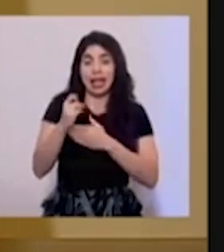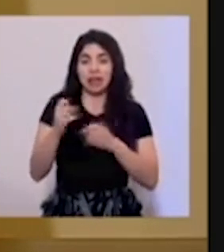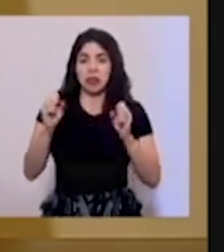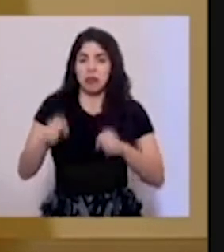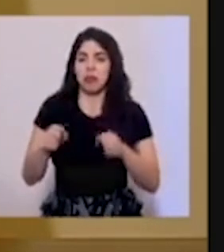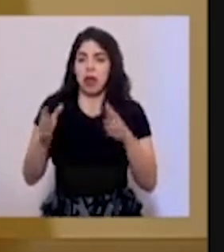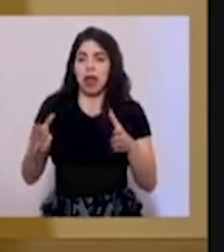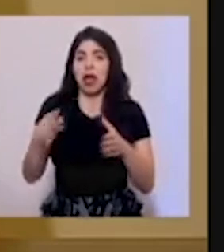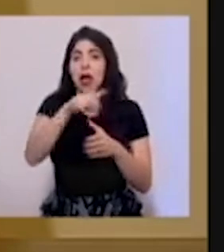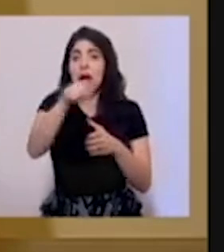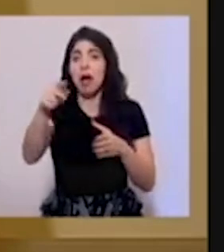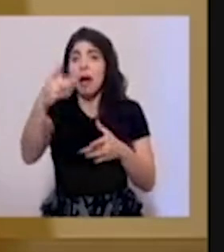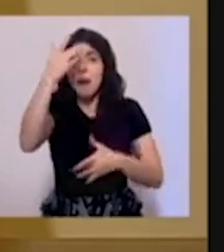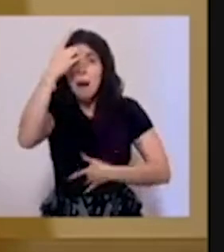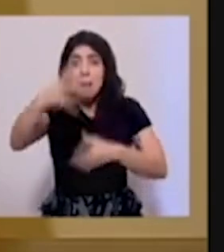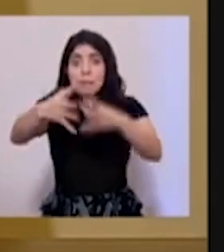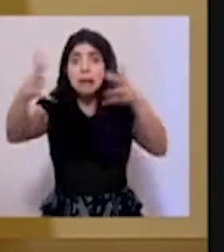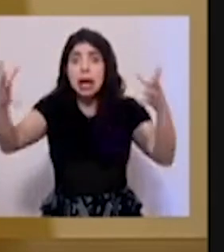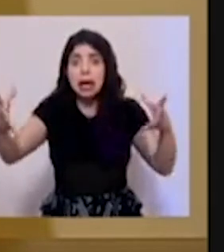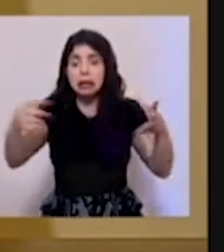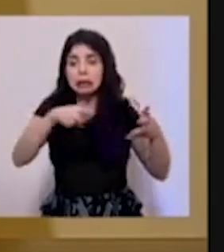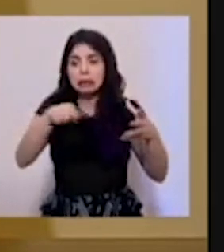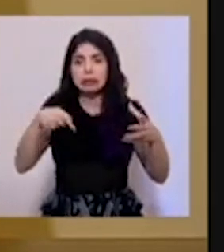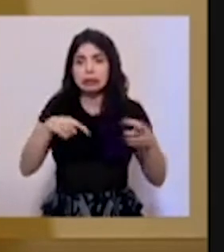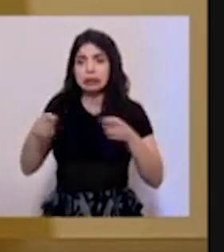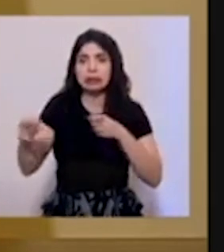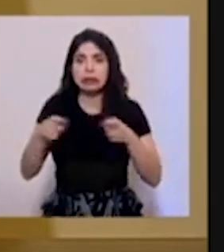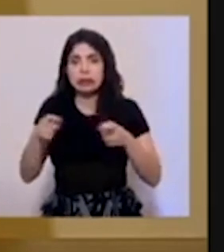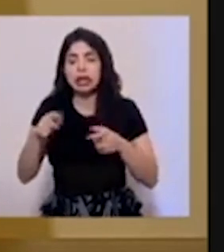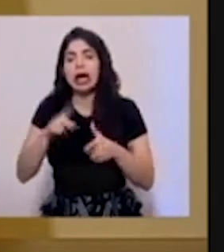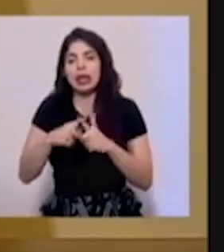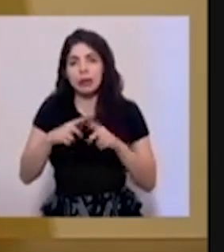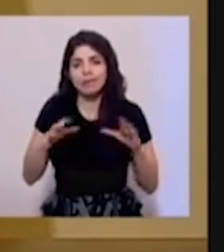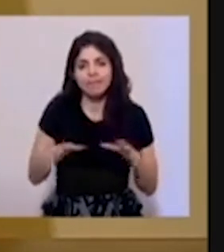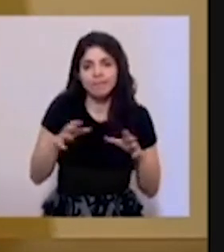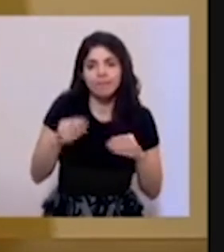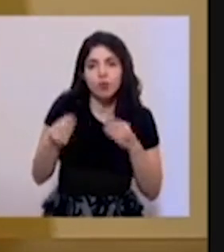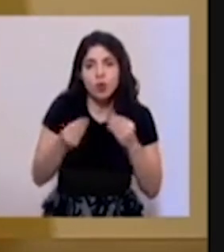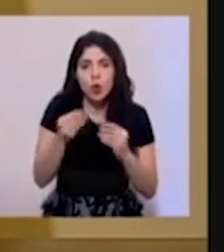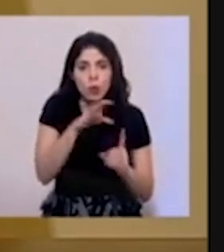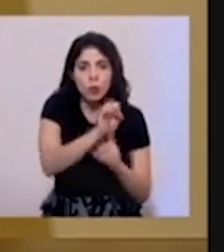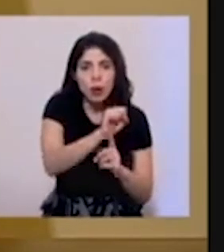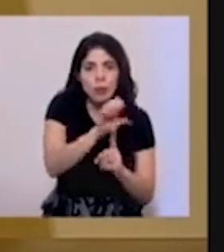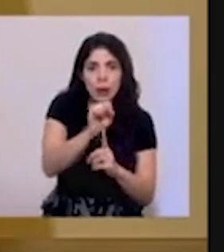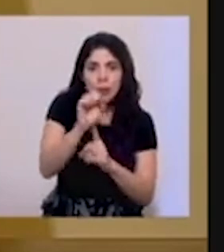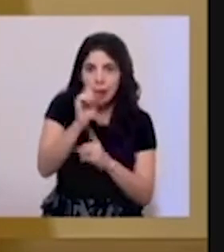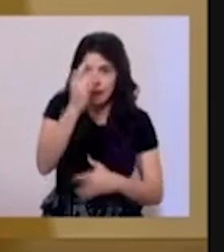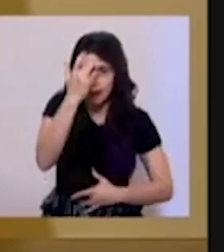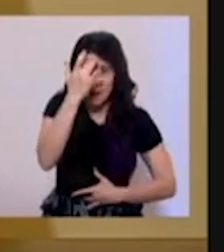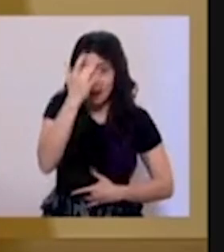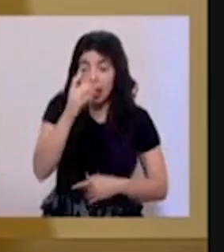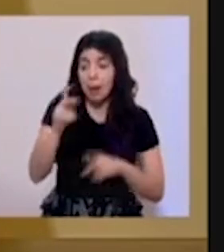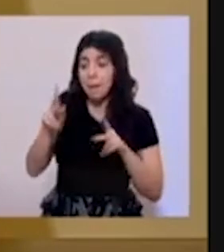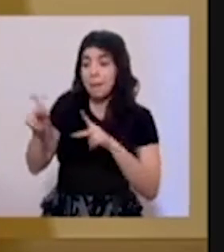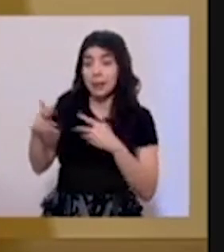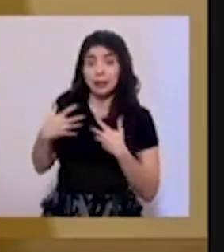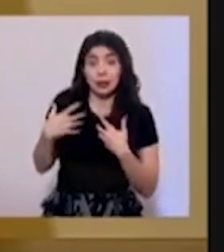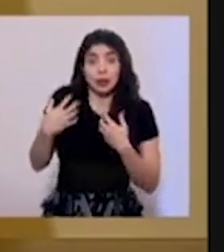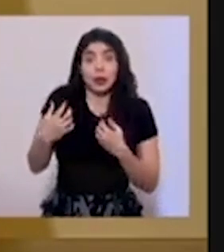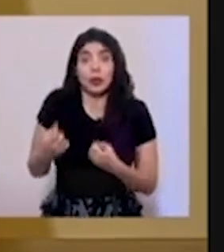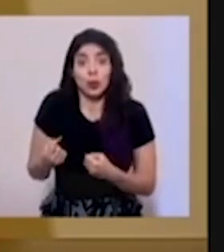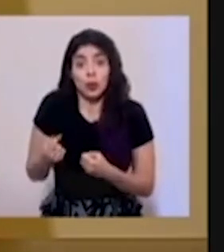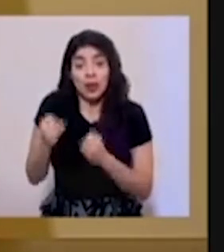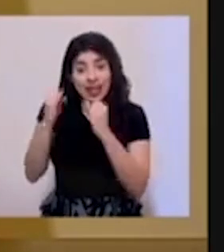priorizar acciones que tengan que ver con la detención de los contagios. El tema de los recuperados, tal y como se hace ahora, uno por uno,